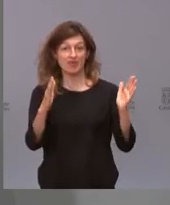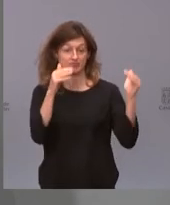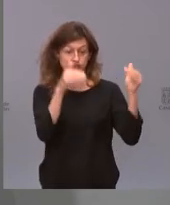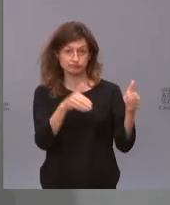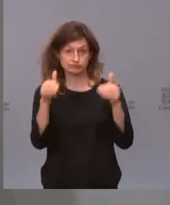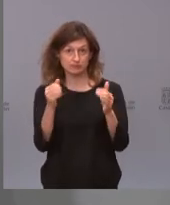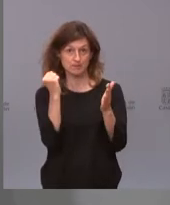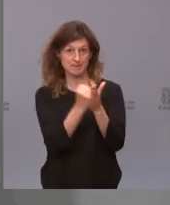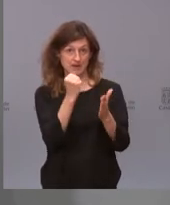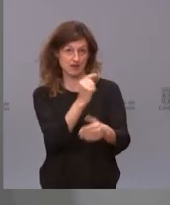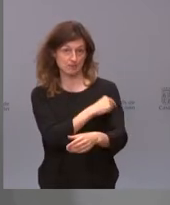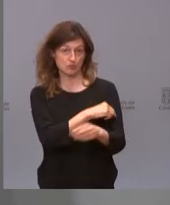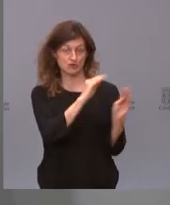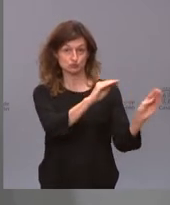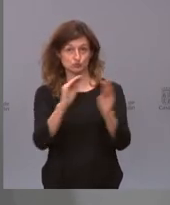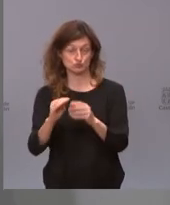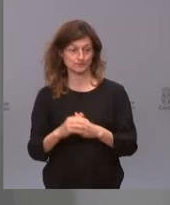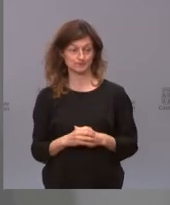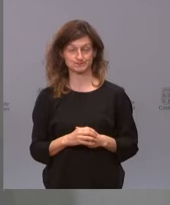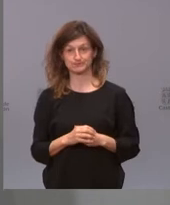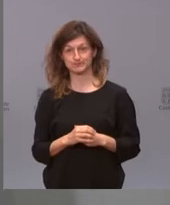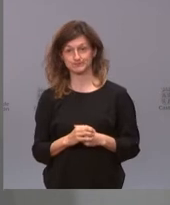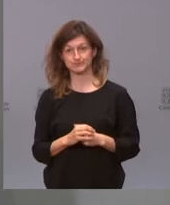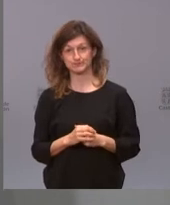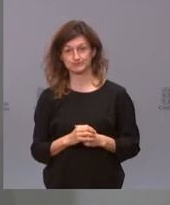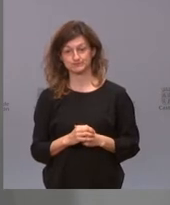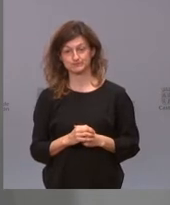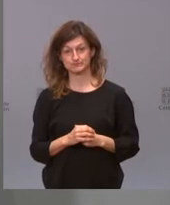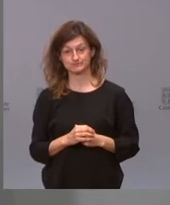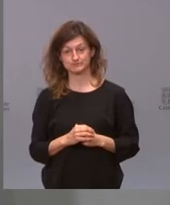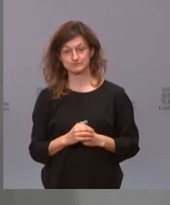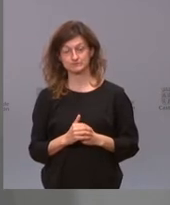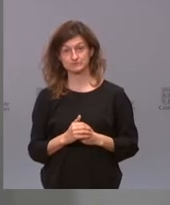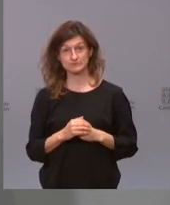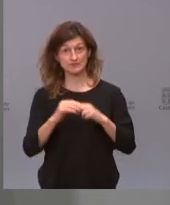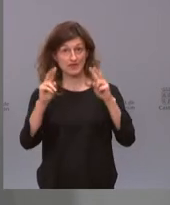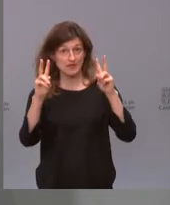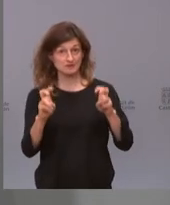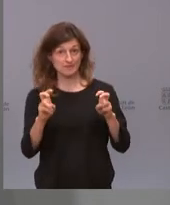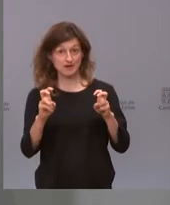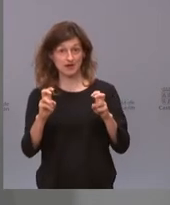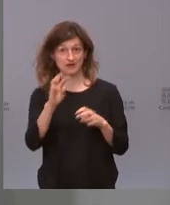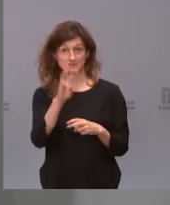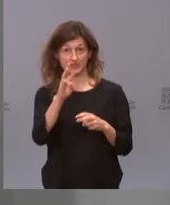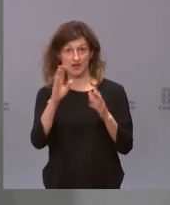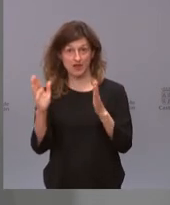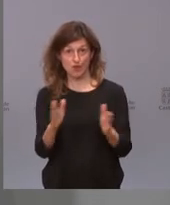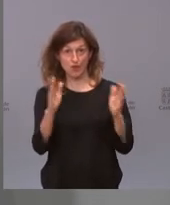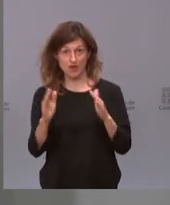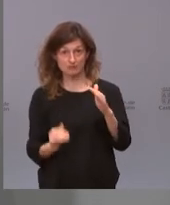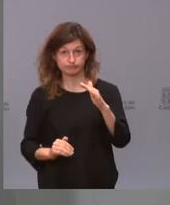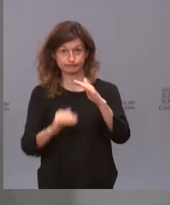una de ellas. En cuanto al pico y a la tercera ola, pues yo creo que es